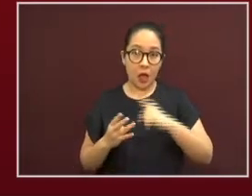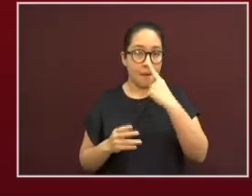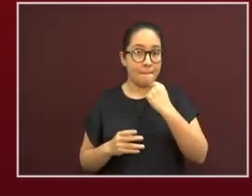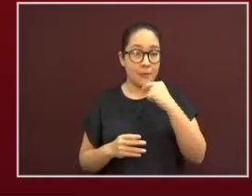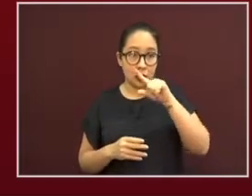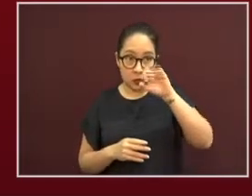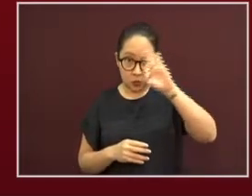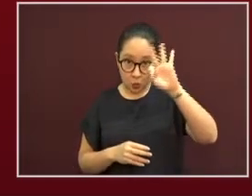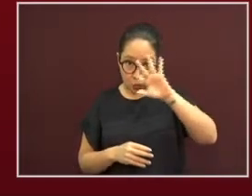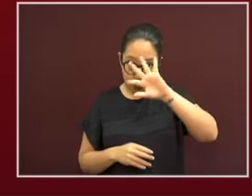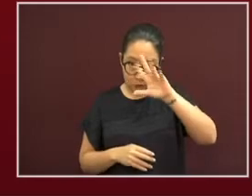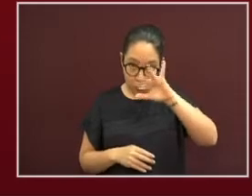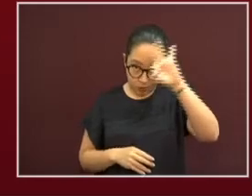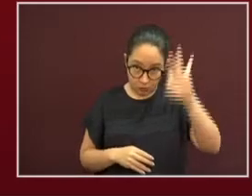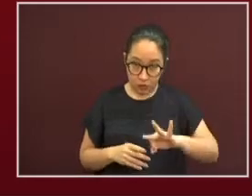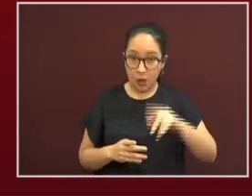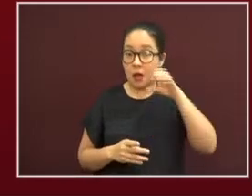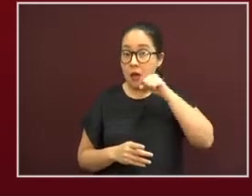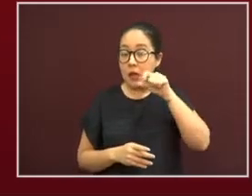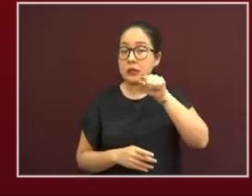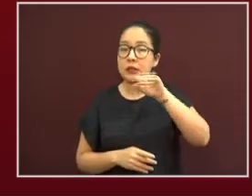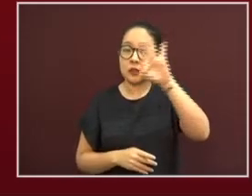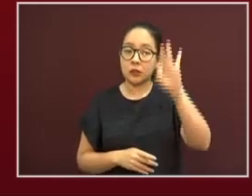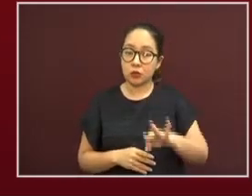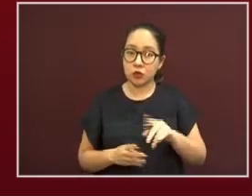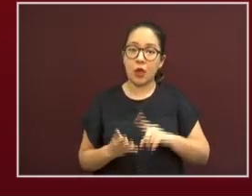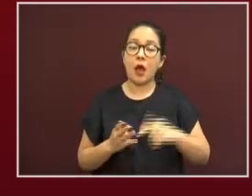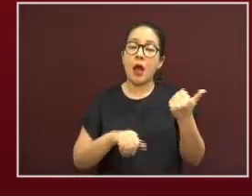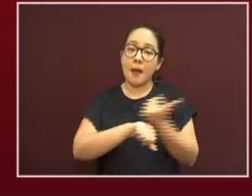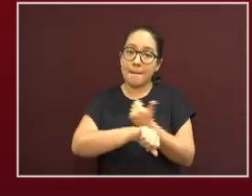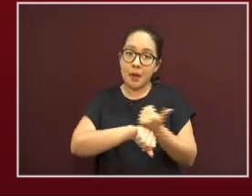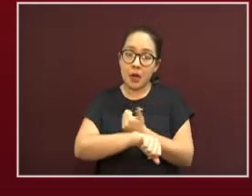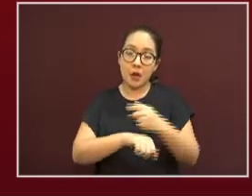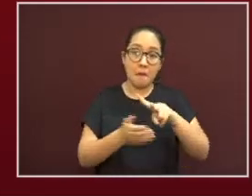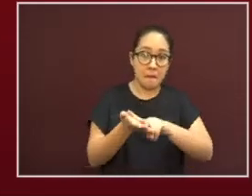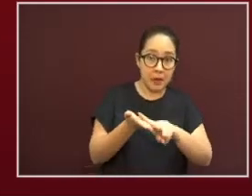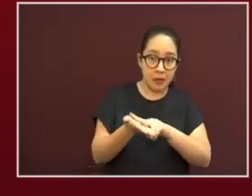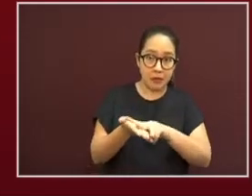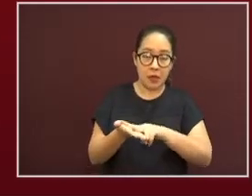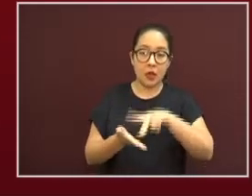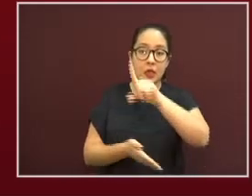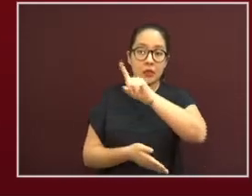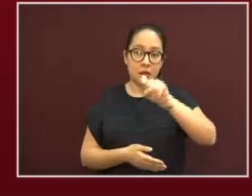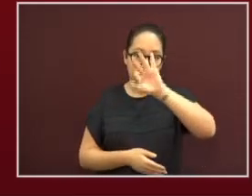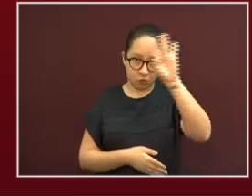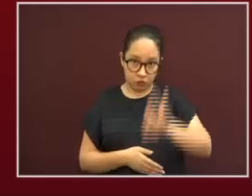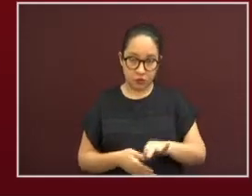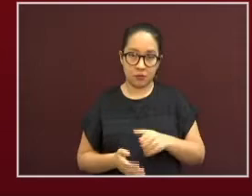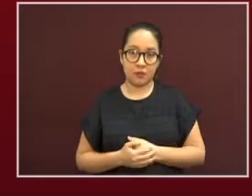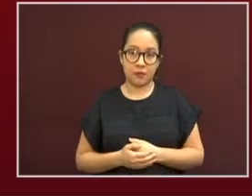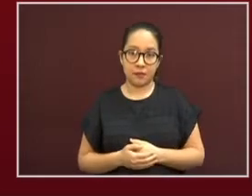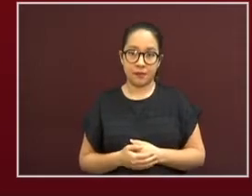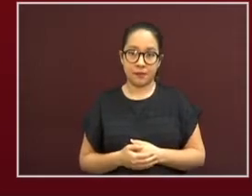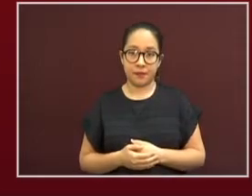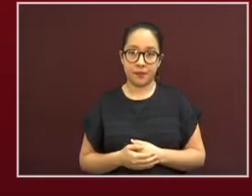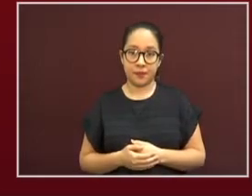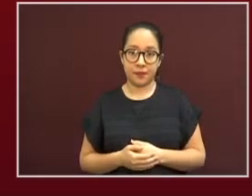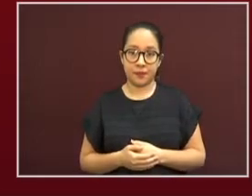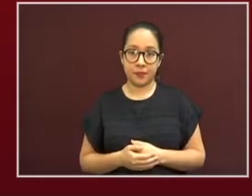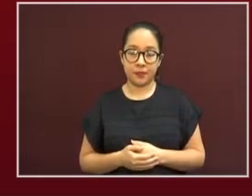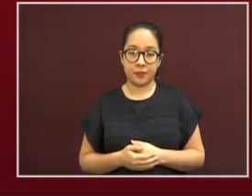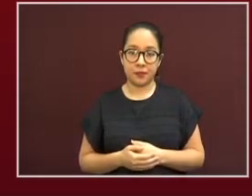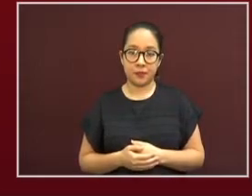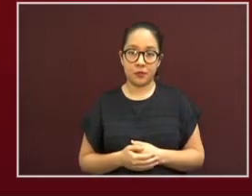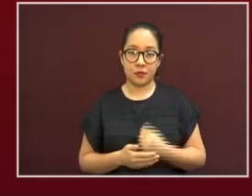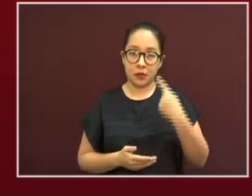naranja 75% y amarillo y verde en 100%. Servicios